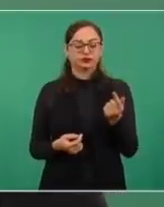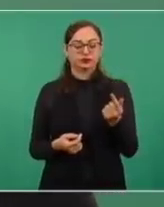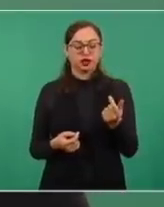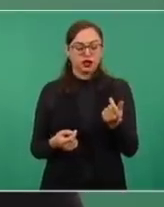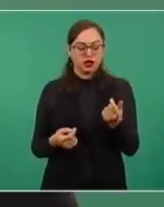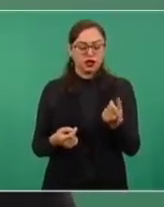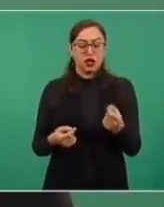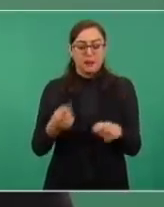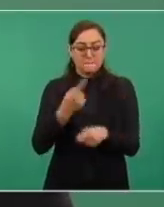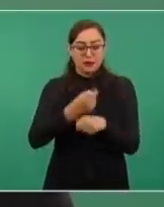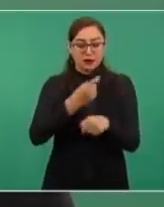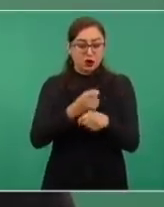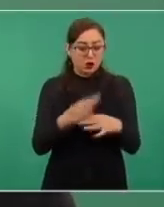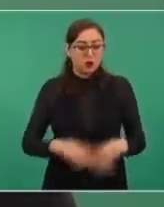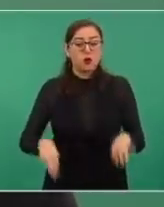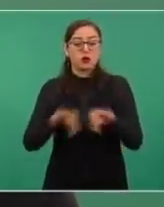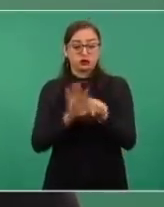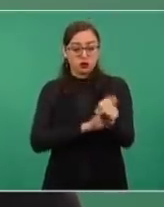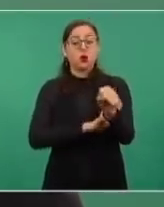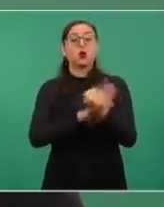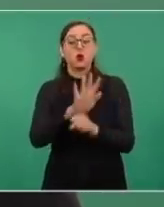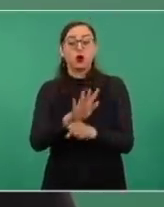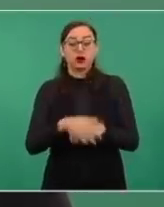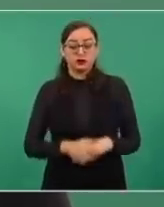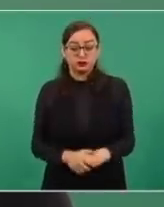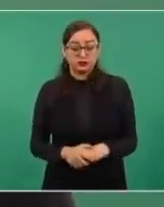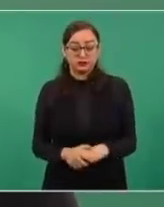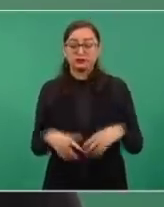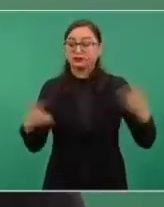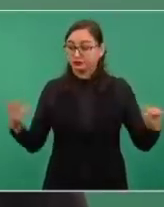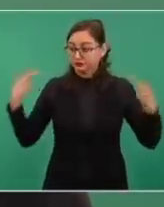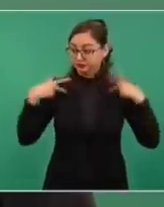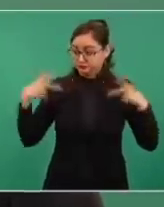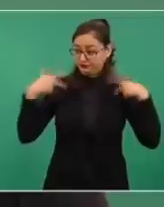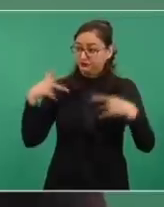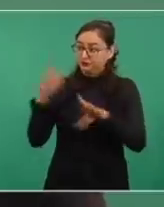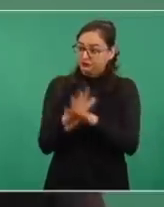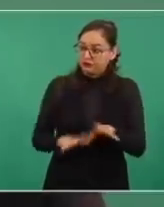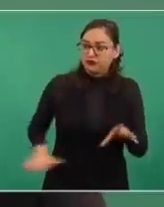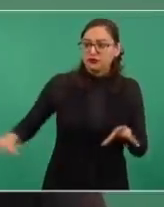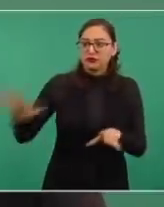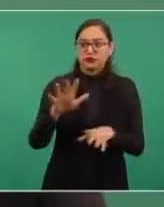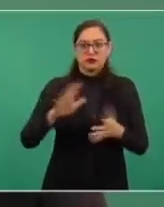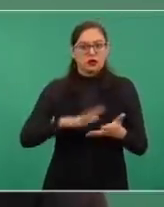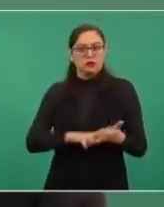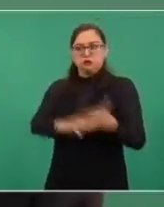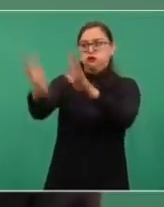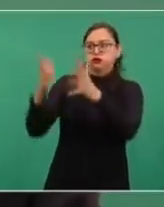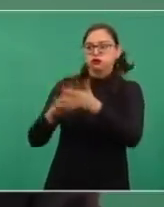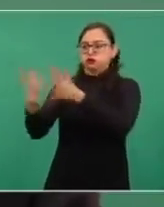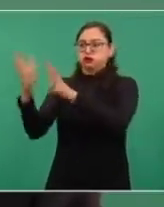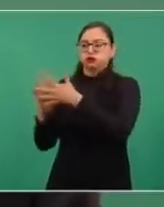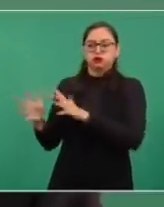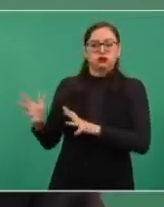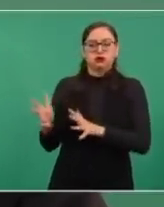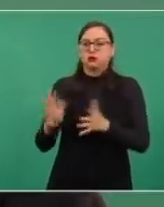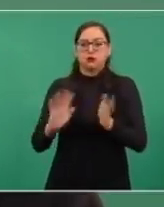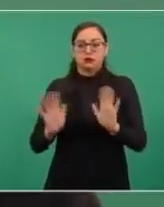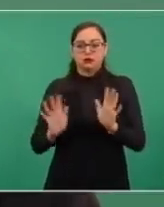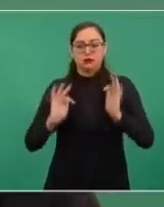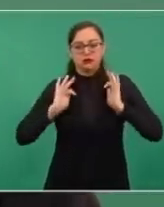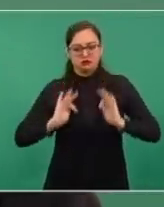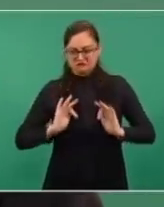moraliza el país, se purifica la vida pública y para el gobernante es un respaldo.